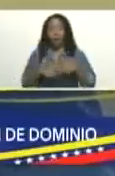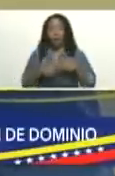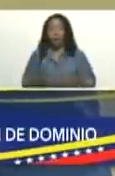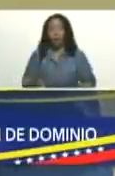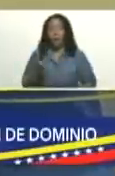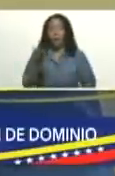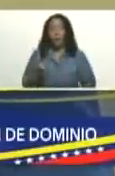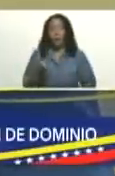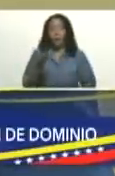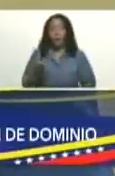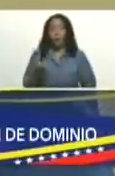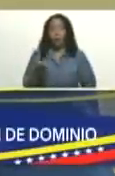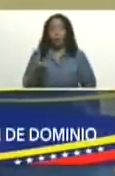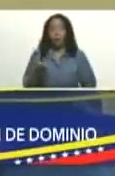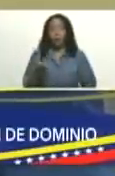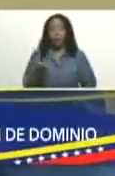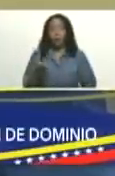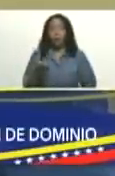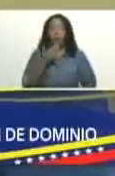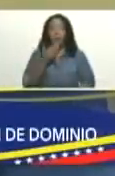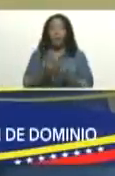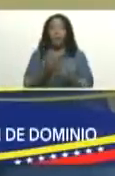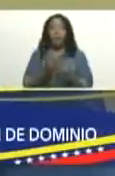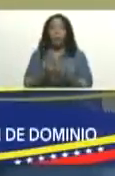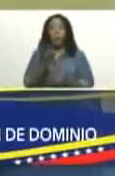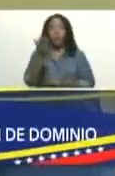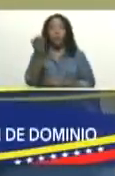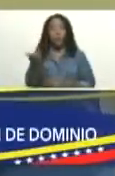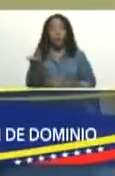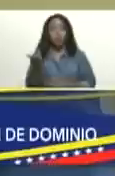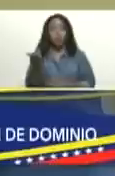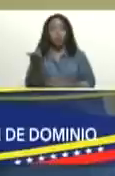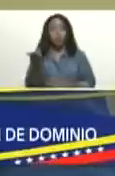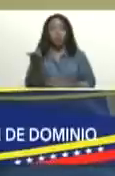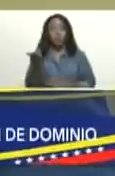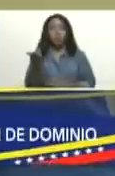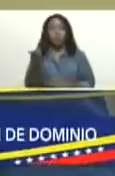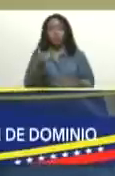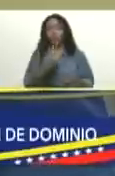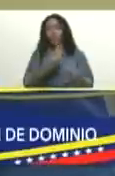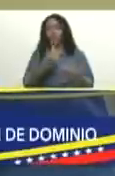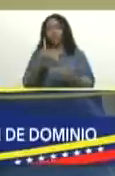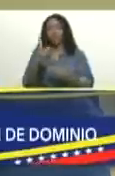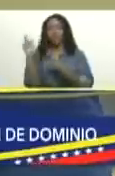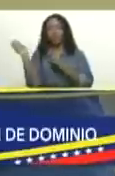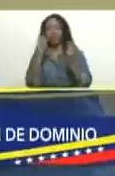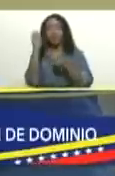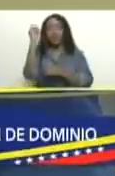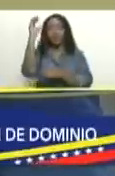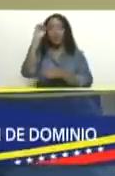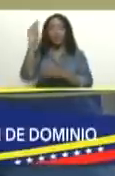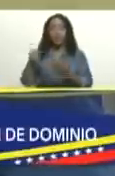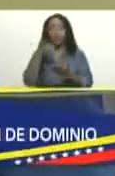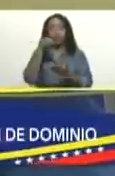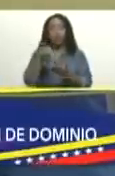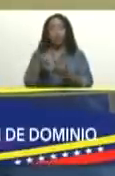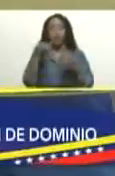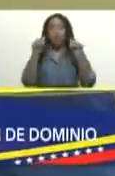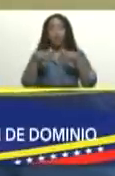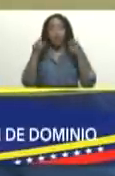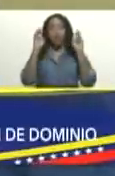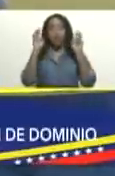que ha sido propuesta por usted que fue suficientemente debatida por la Asamblea Nacional y que en este caso